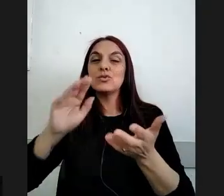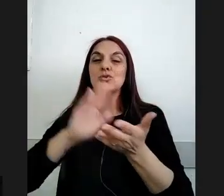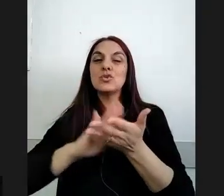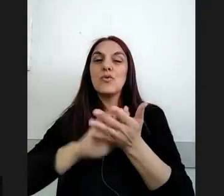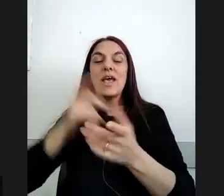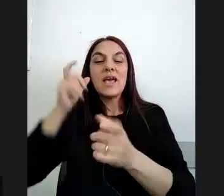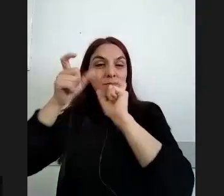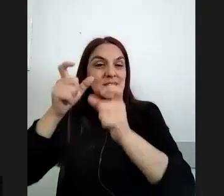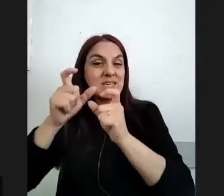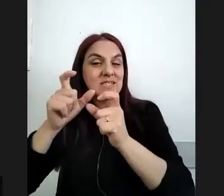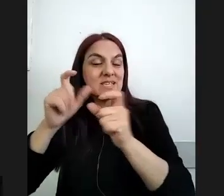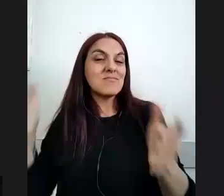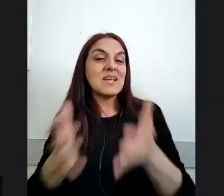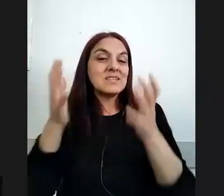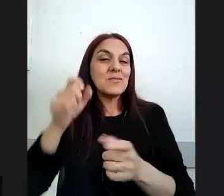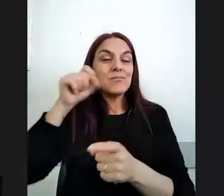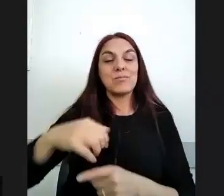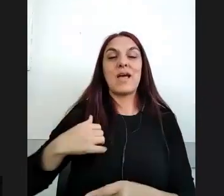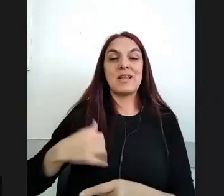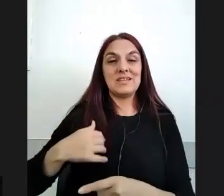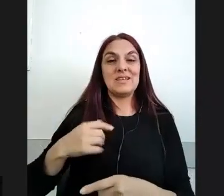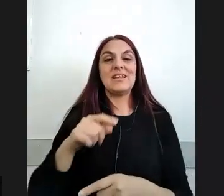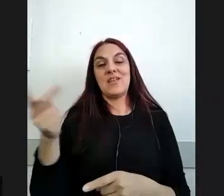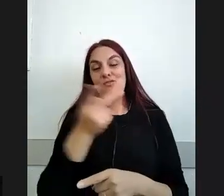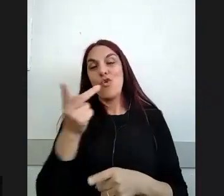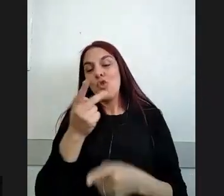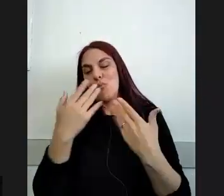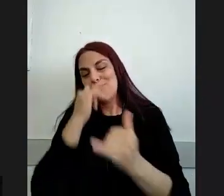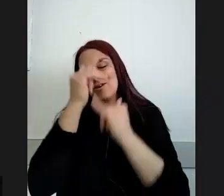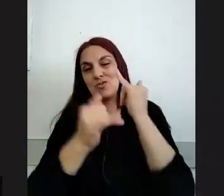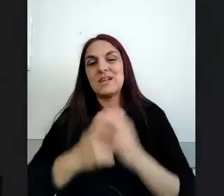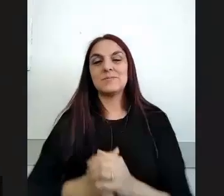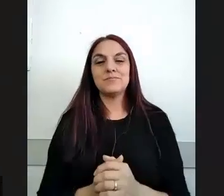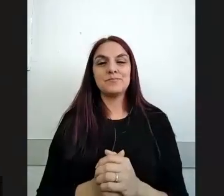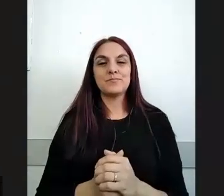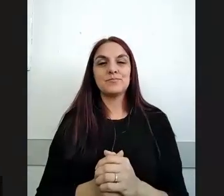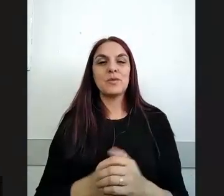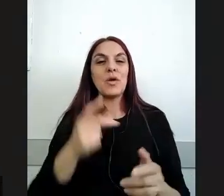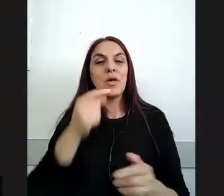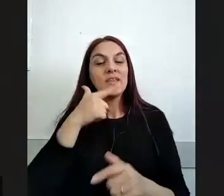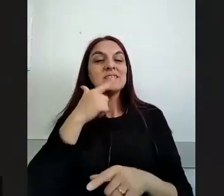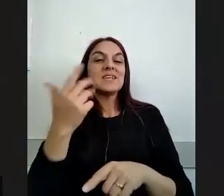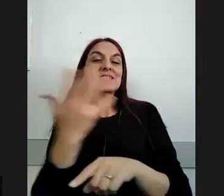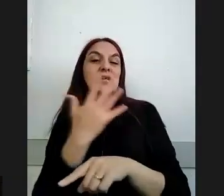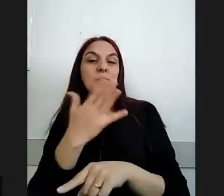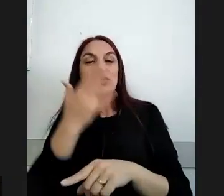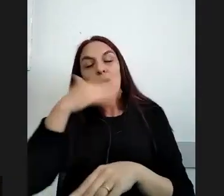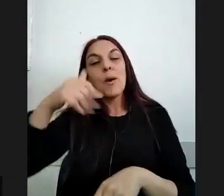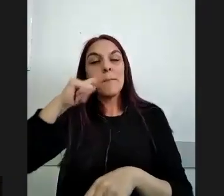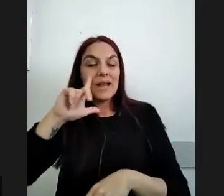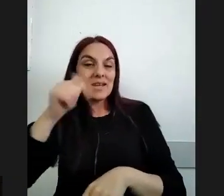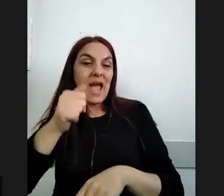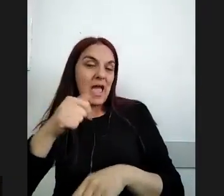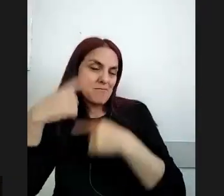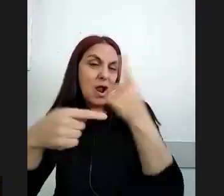experiencias e iniciativas locales entonces ahí compartimos ambos Dries te damos cinco minutos luego pasamos quizás a María Laura para seguir